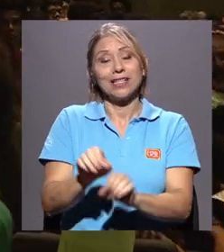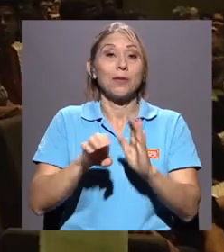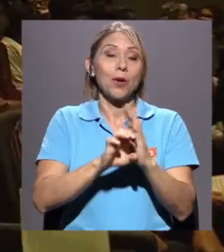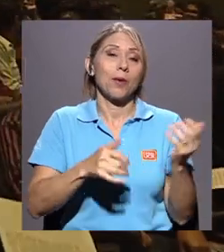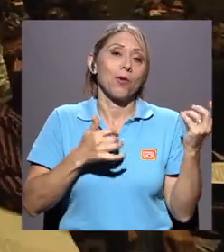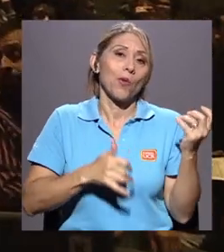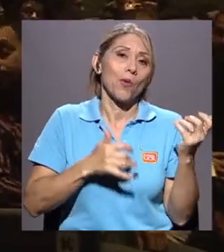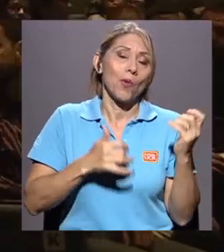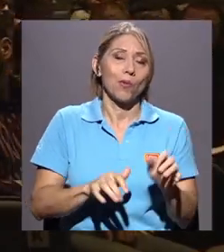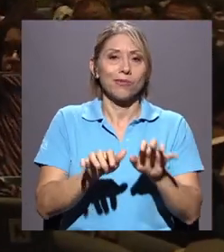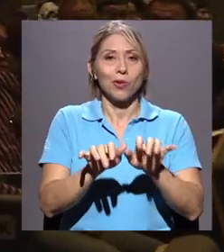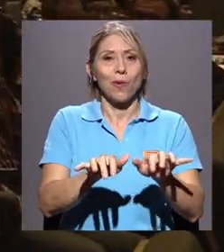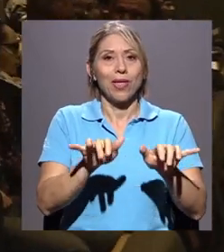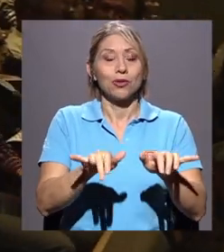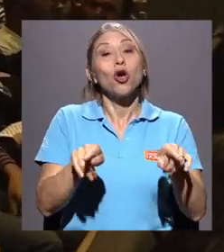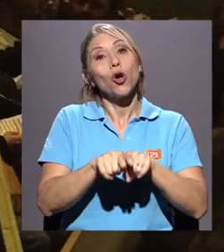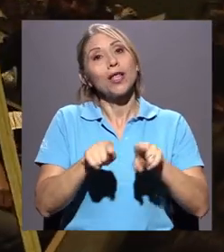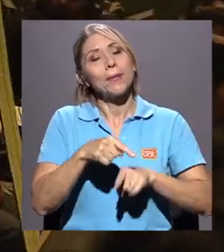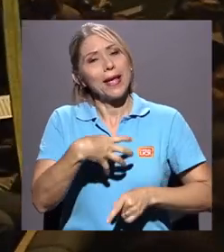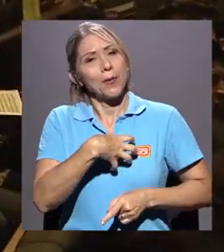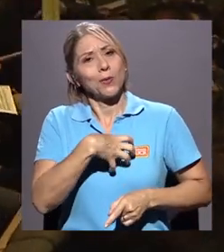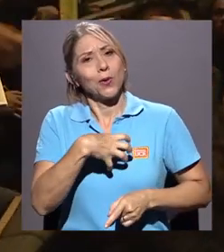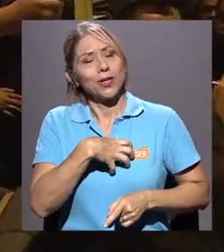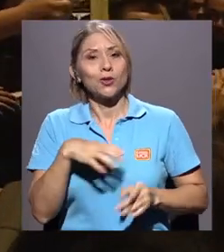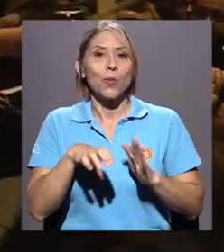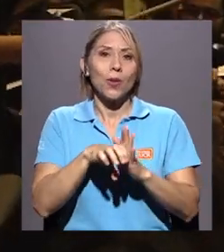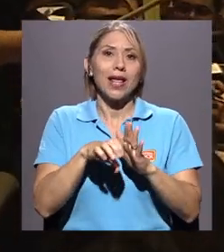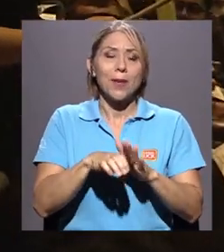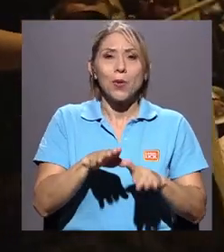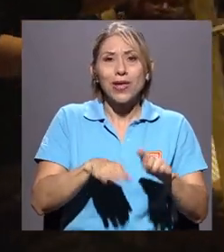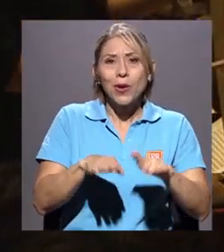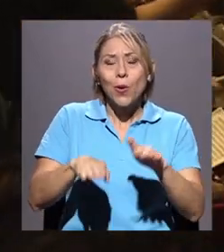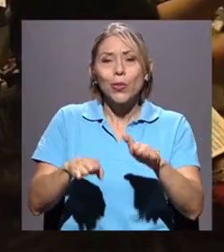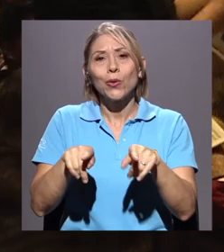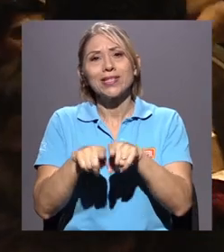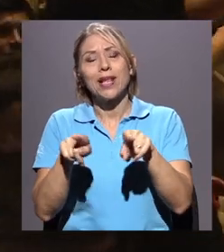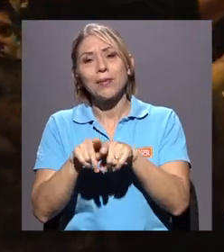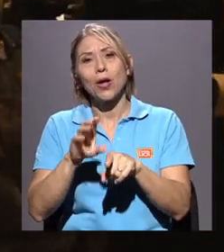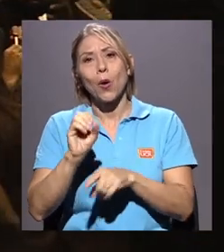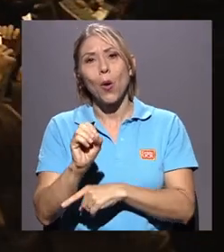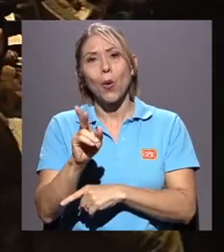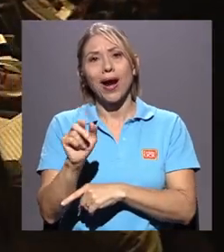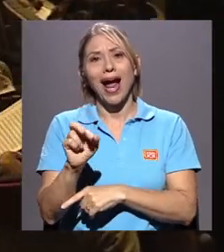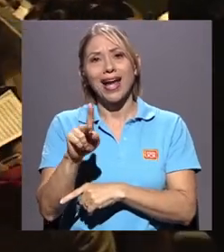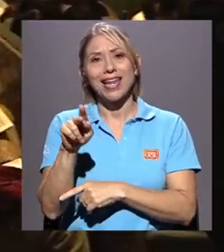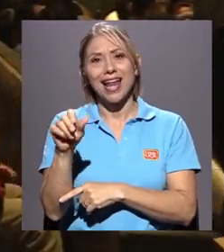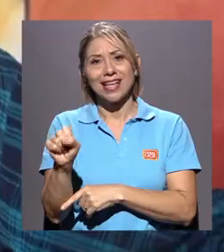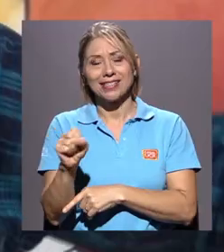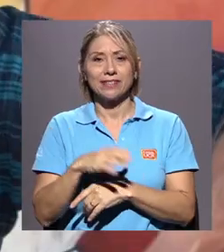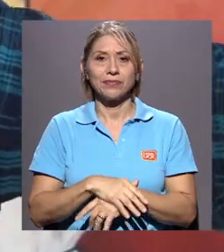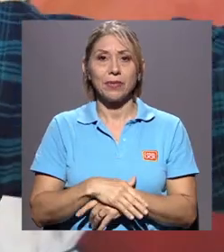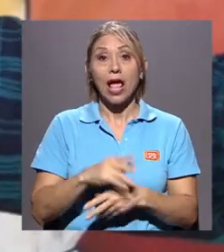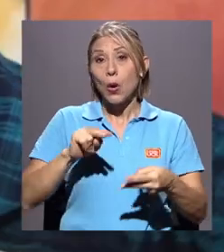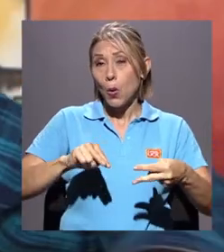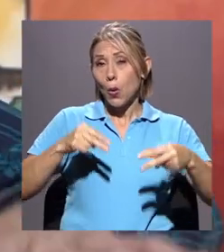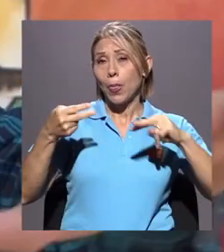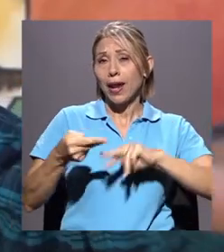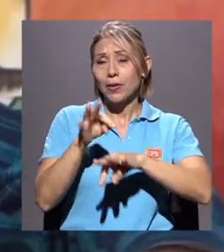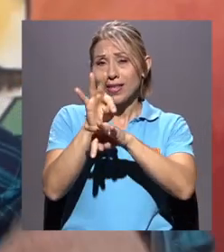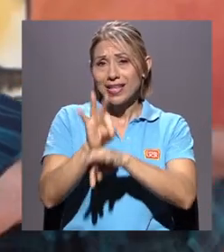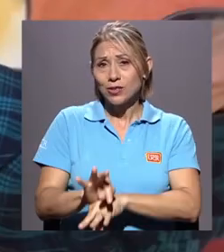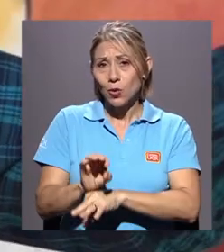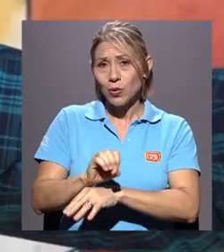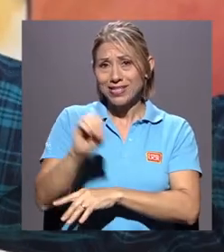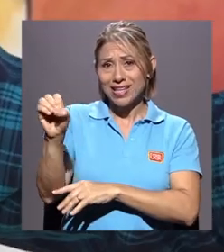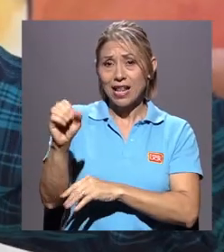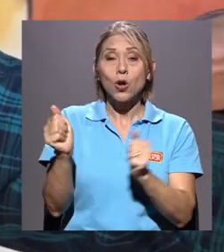y autóctonos como los quijongos y las ocarinas. Contrario a la tradición occidental, que es un montón, en el coro